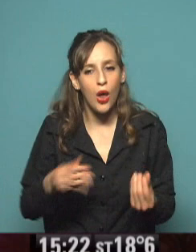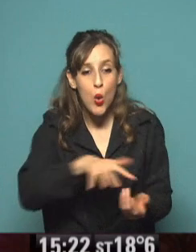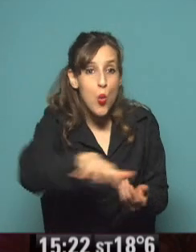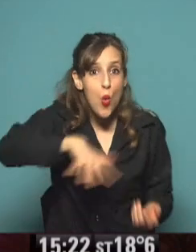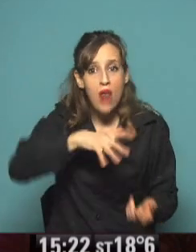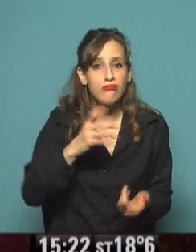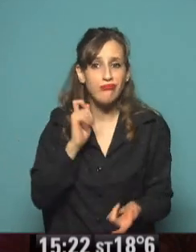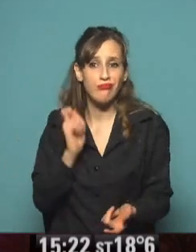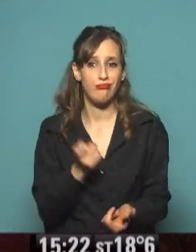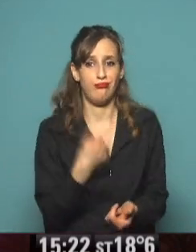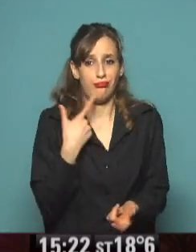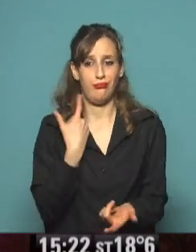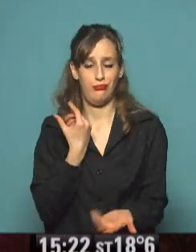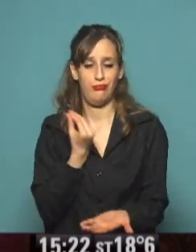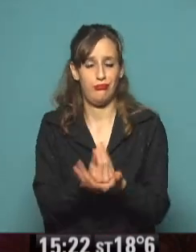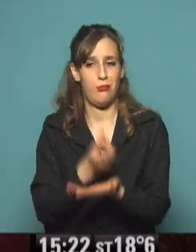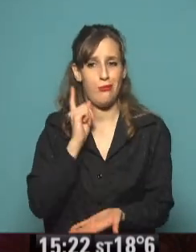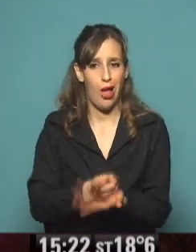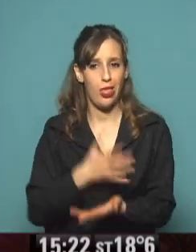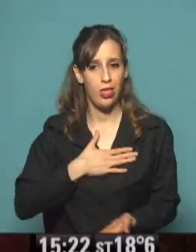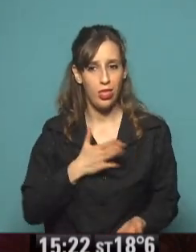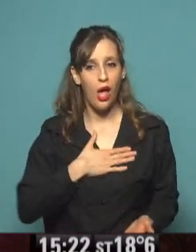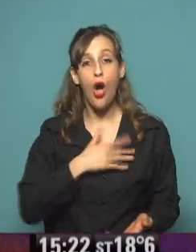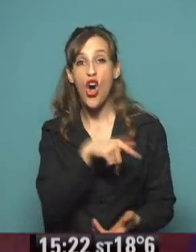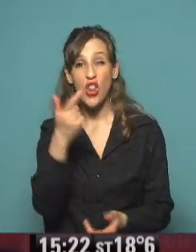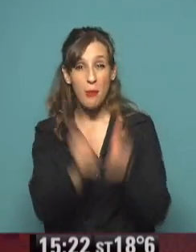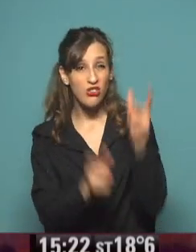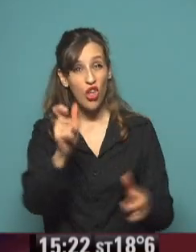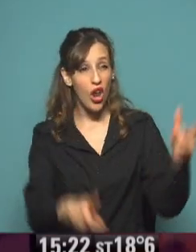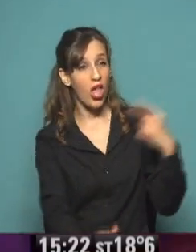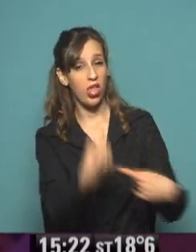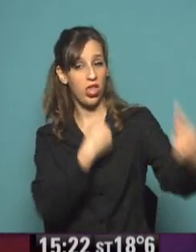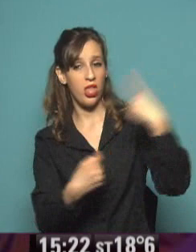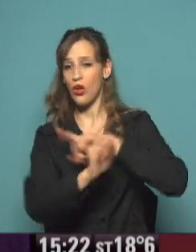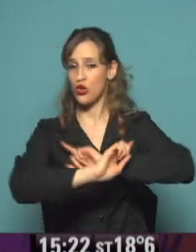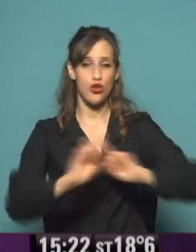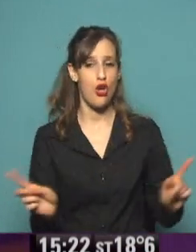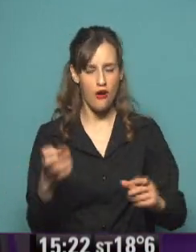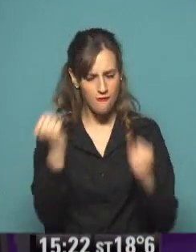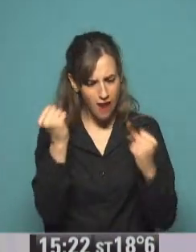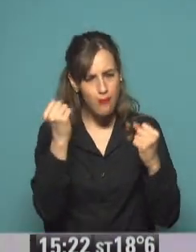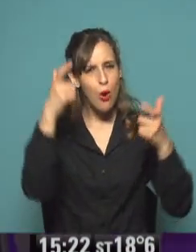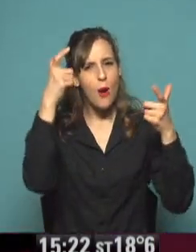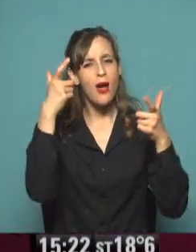nuestras! ¡Y no hay prócer, patriota o gaucho que nos pueda asustar! ¡Que viva el rey de España!